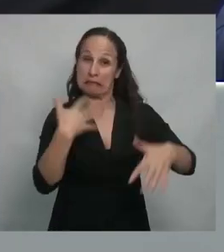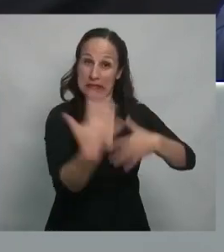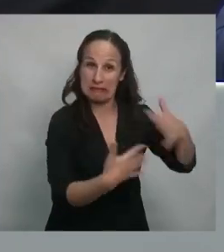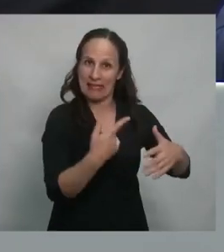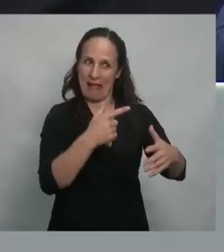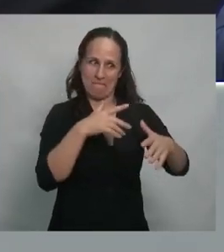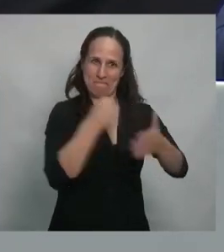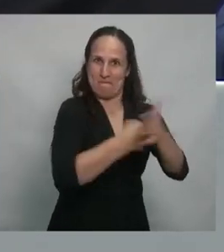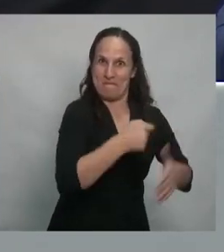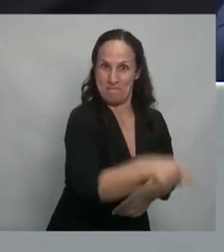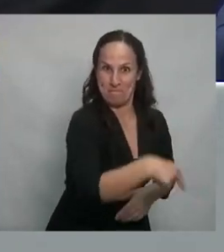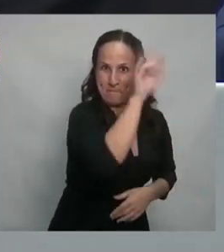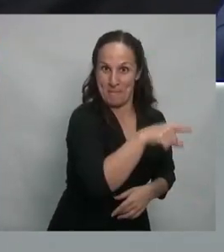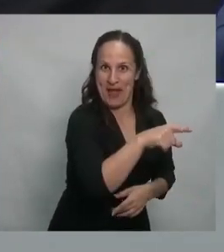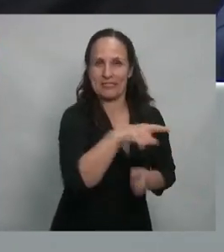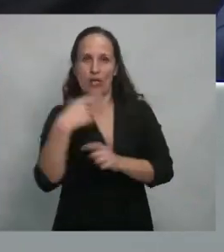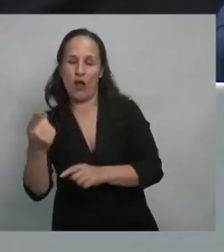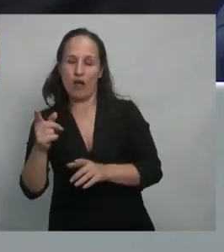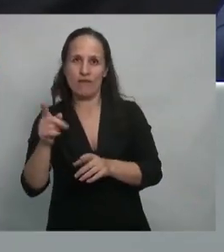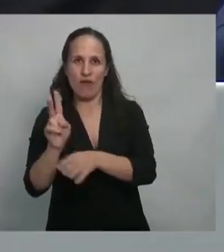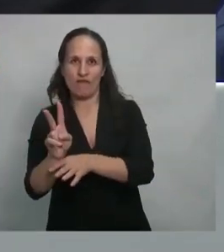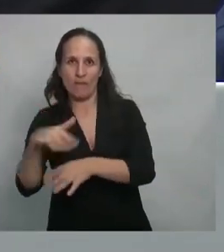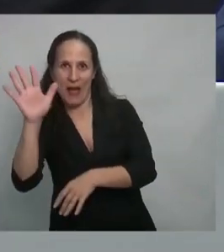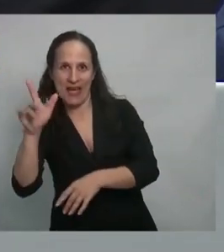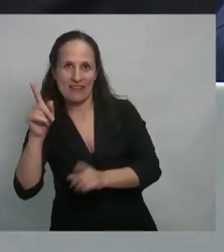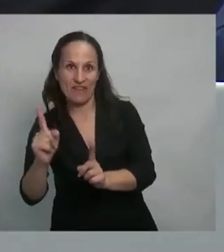revolucionarios y los menos revolucionarios. Miren de dónde data,